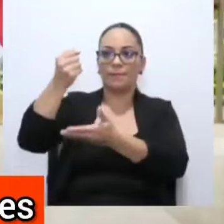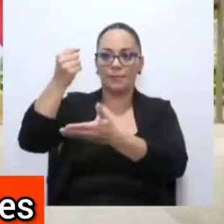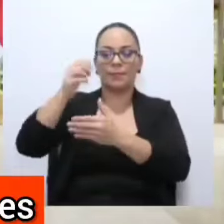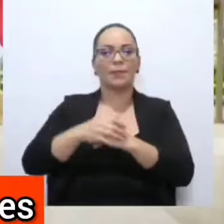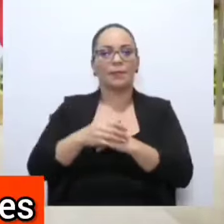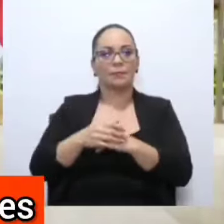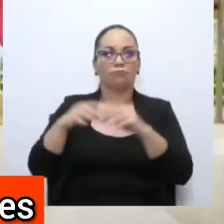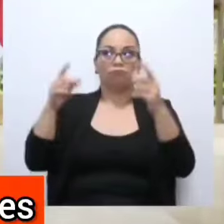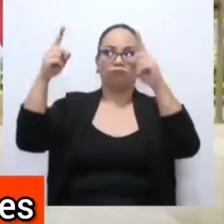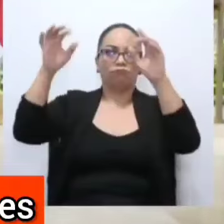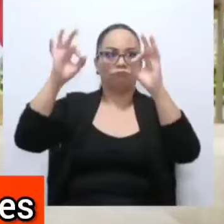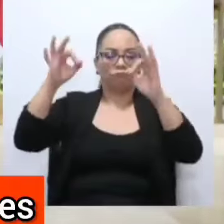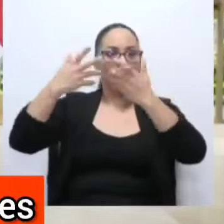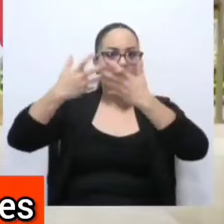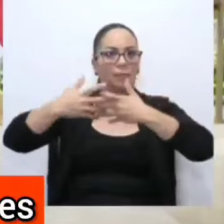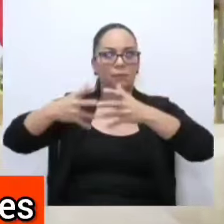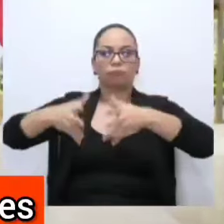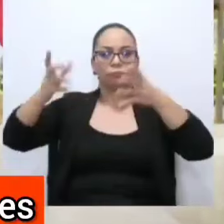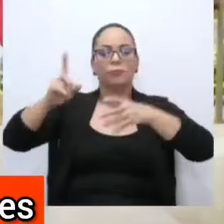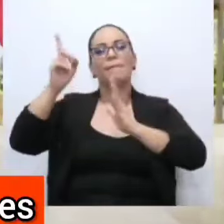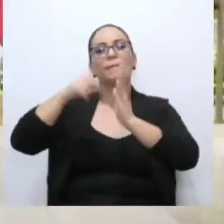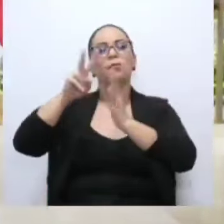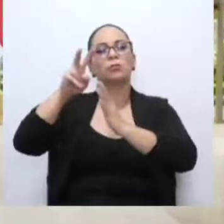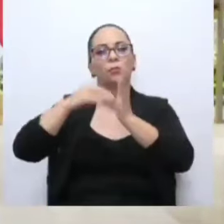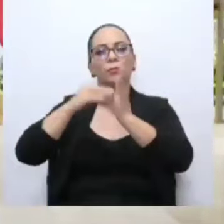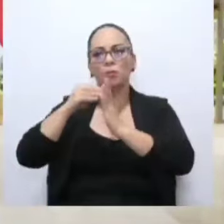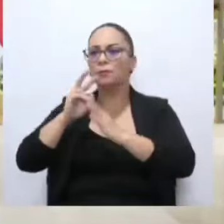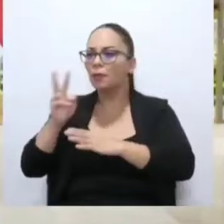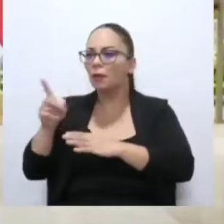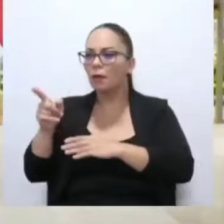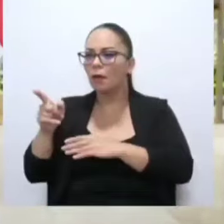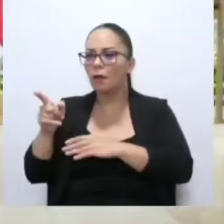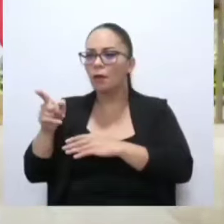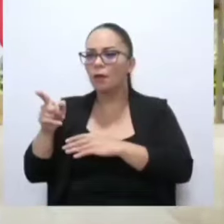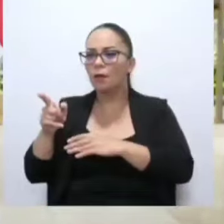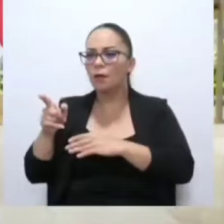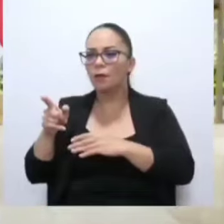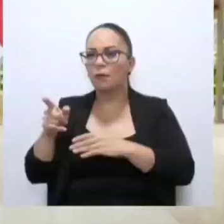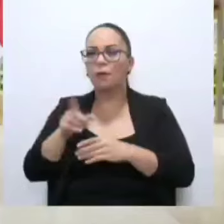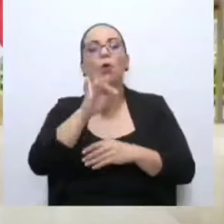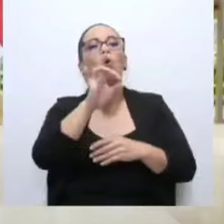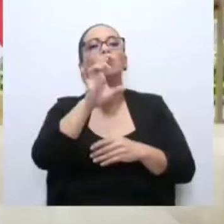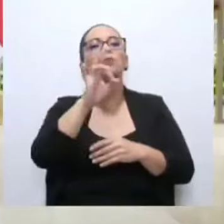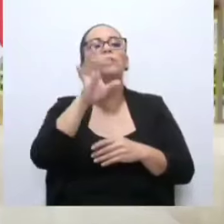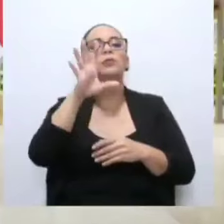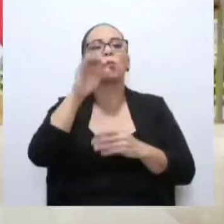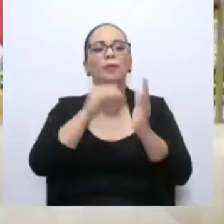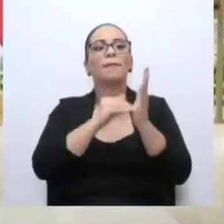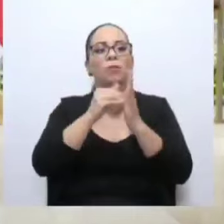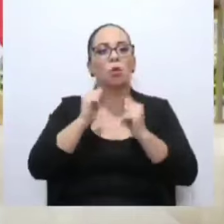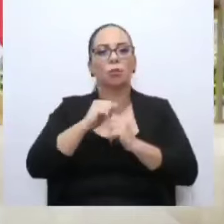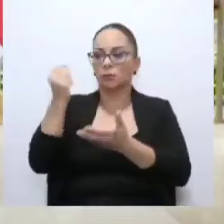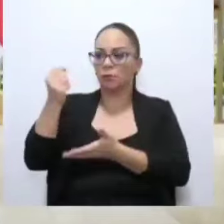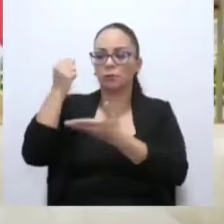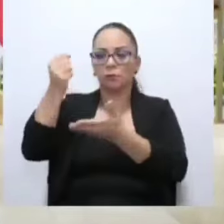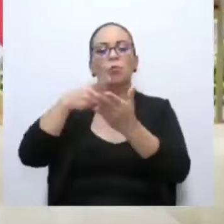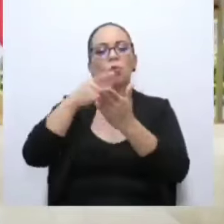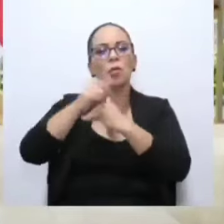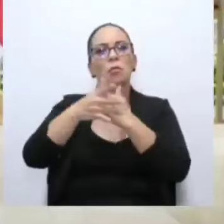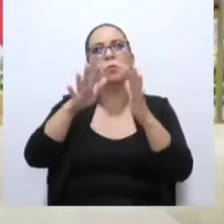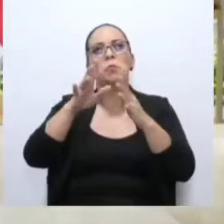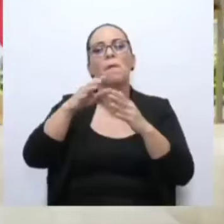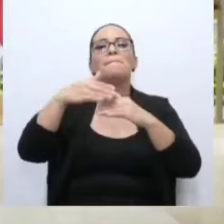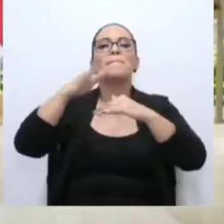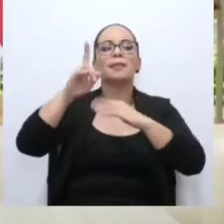reputación pone 1.200 millones, ¿es? 850. 850 para un proyecto de más o menos 1.000 y pico